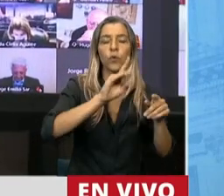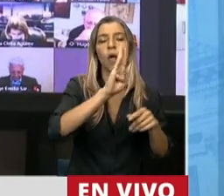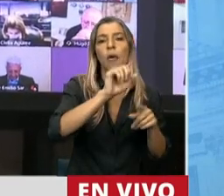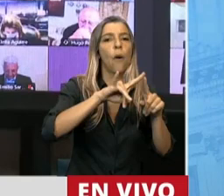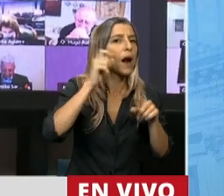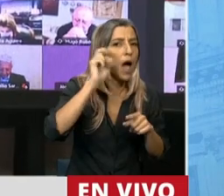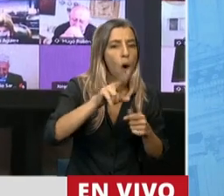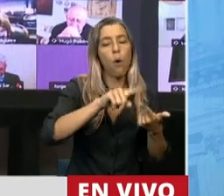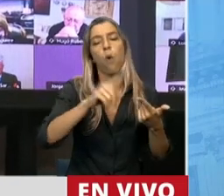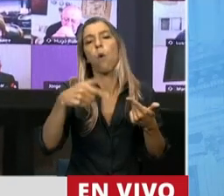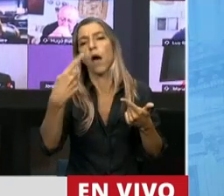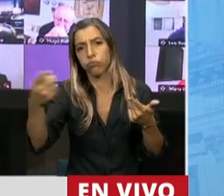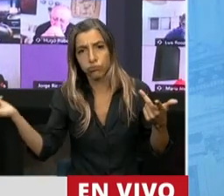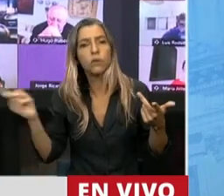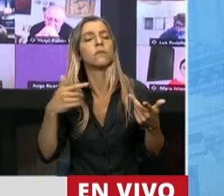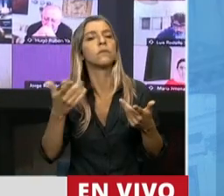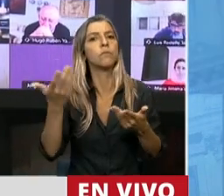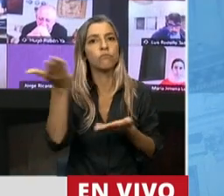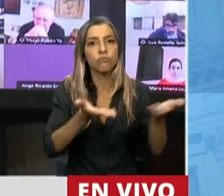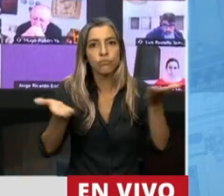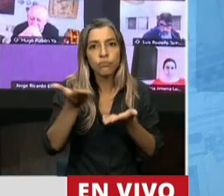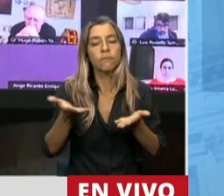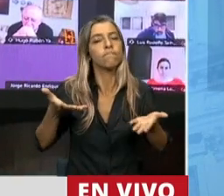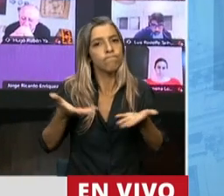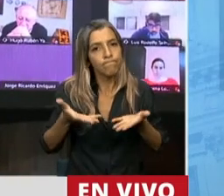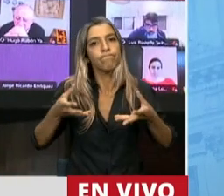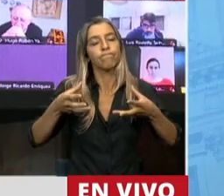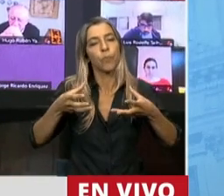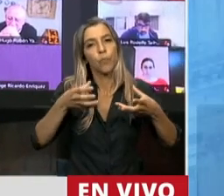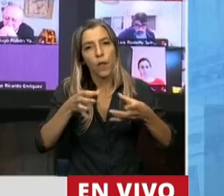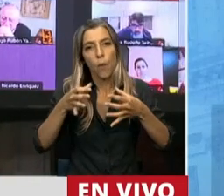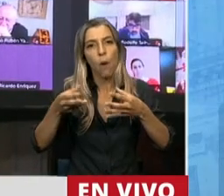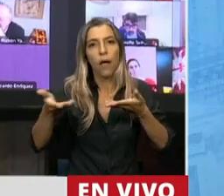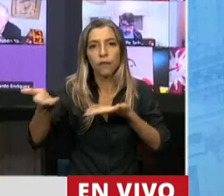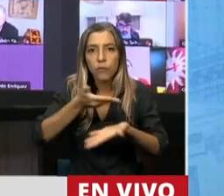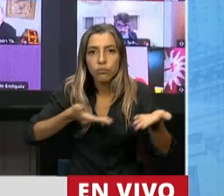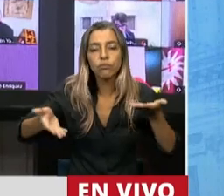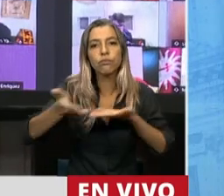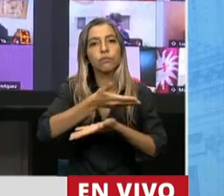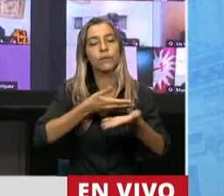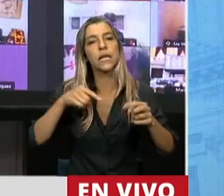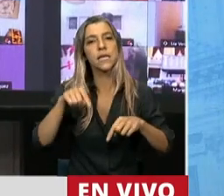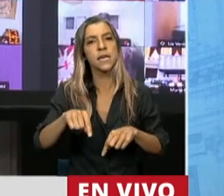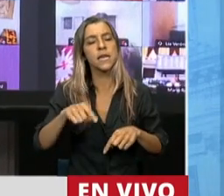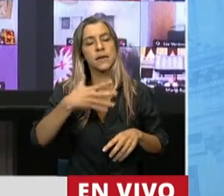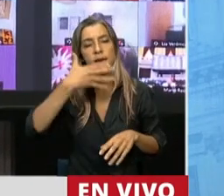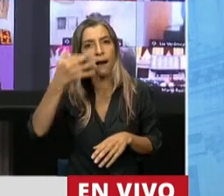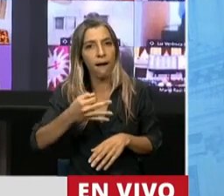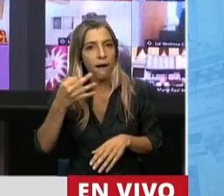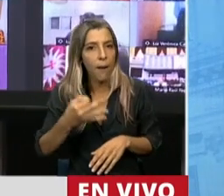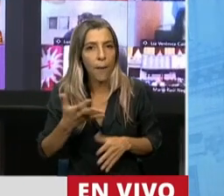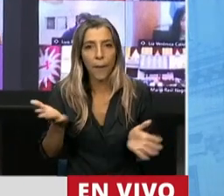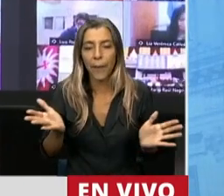otros, en donde realmente tuvimos un debate, como